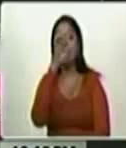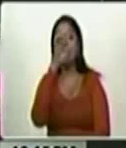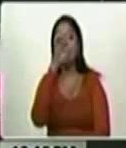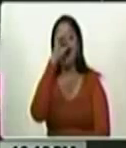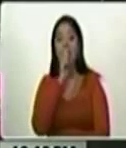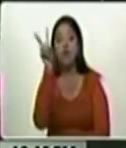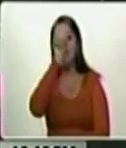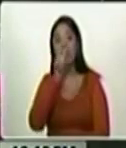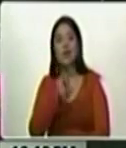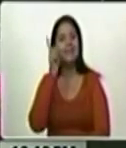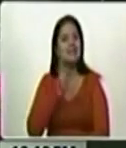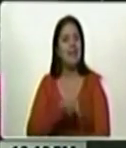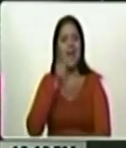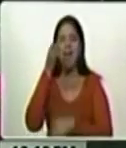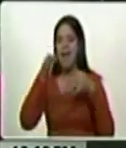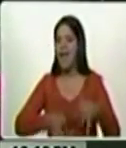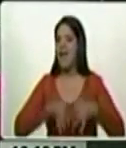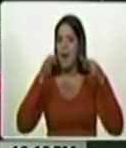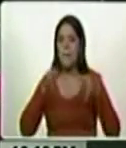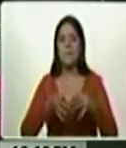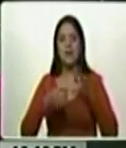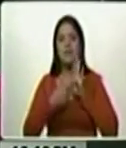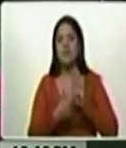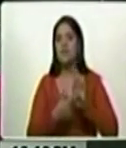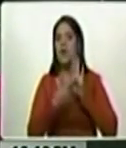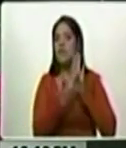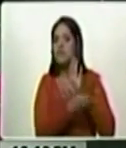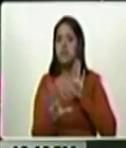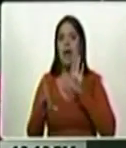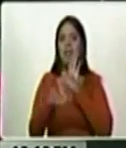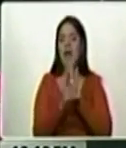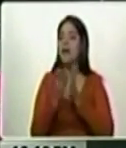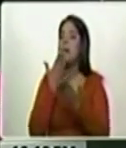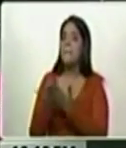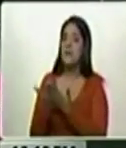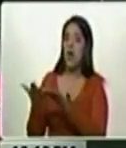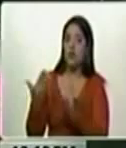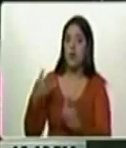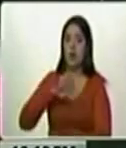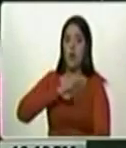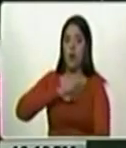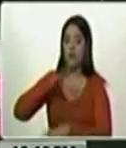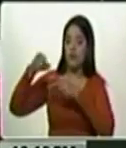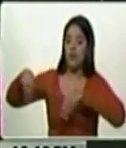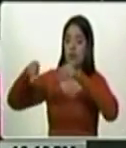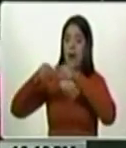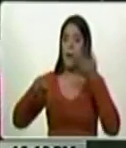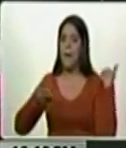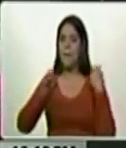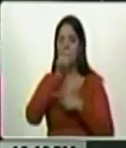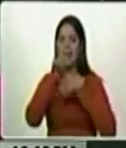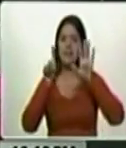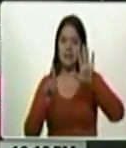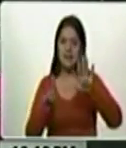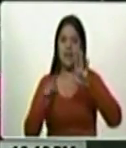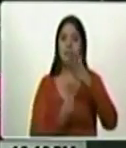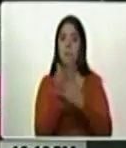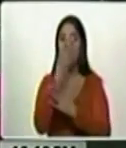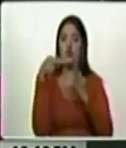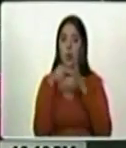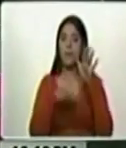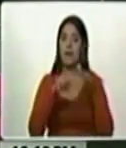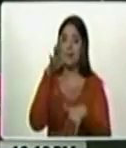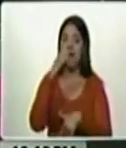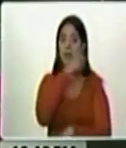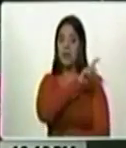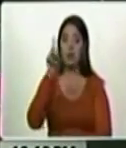Él ha promulgado decretos que reclaman nuestro territorio recientemente el 26 de mayo de 2015, el aniversario